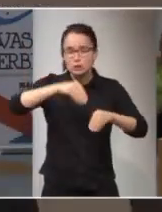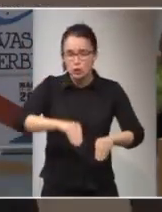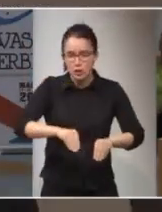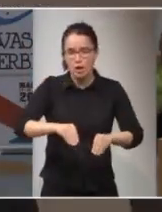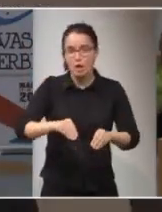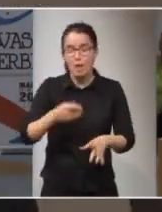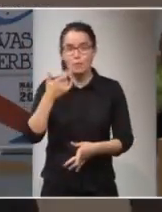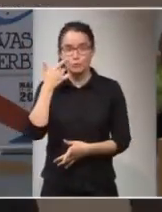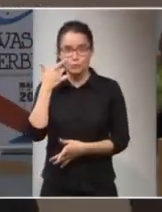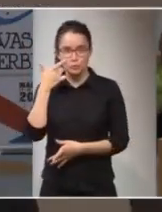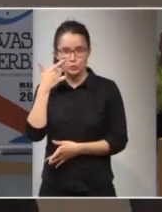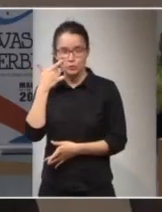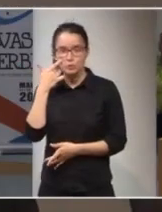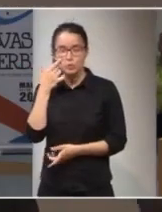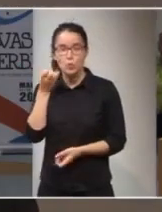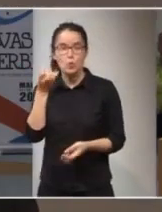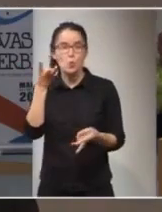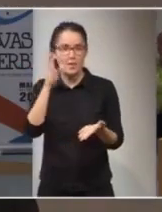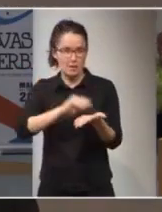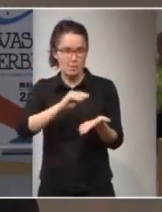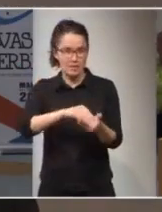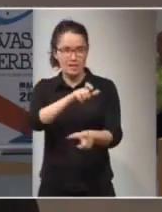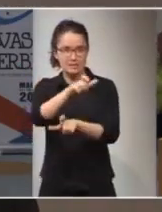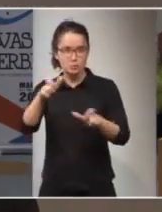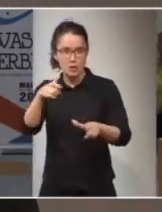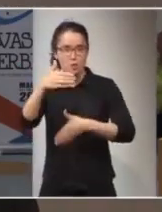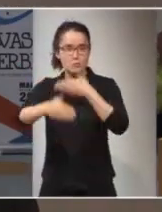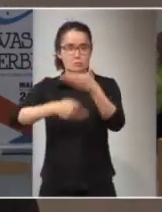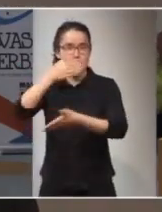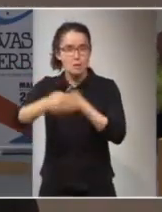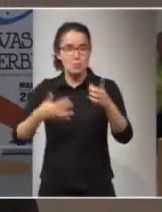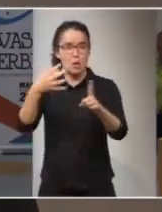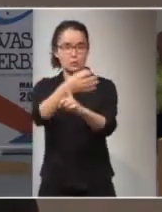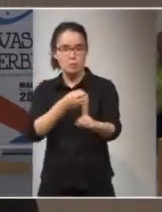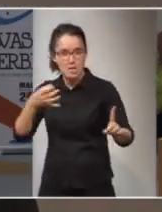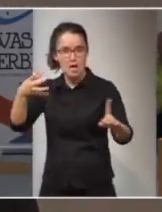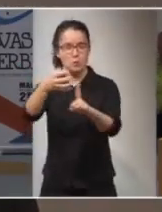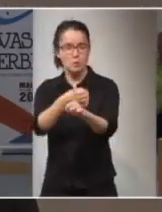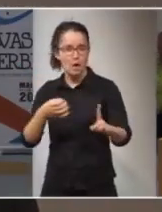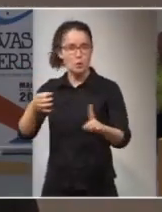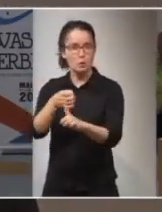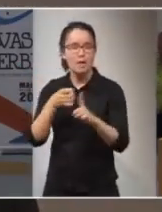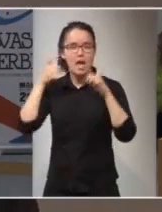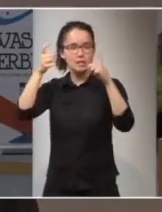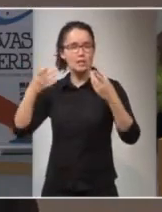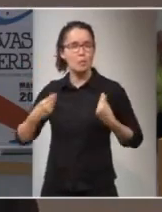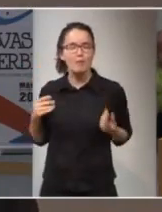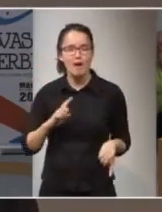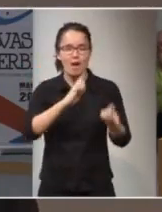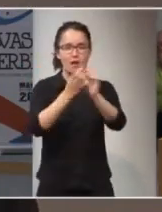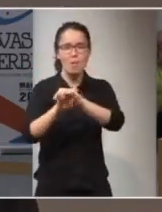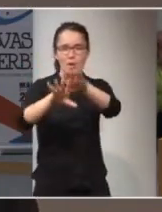ver cuántas veces los seres humanos avanzaron utopía tras utopía, tratando de cambiar su vida, de cambiar el mundo.